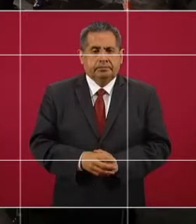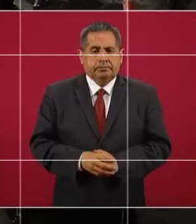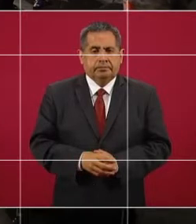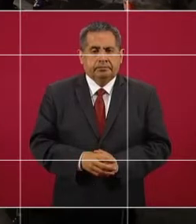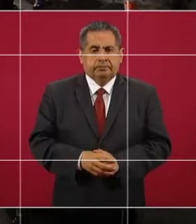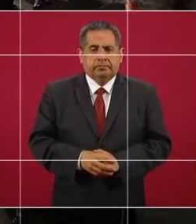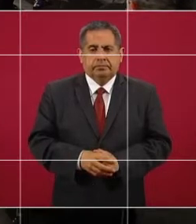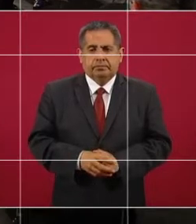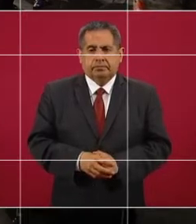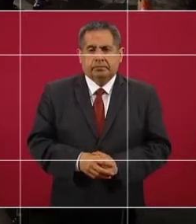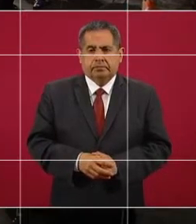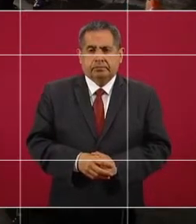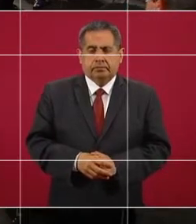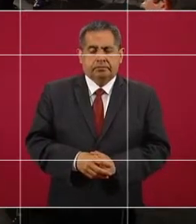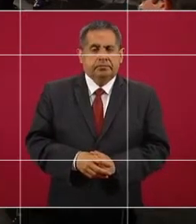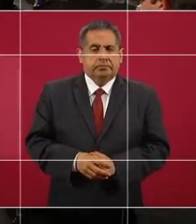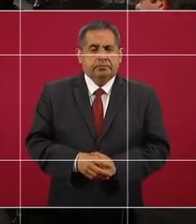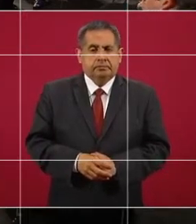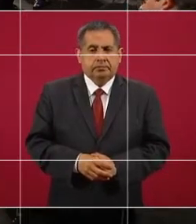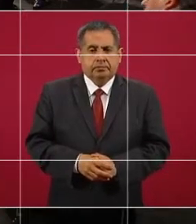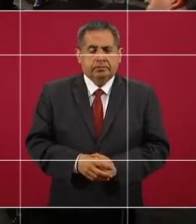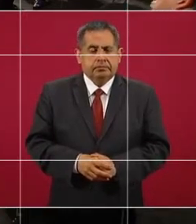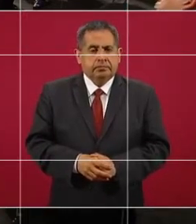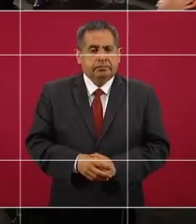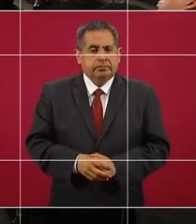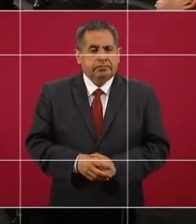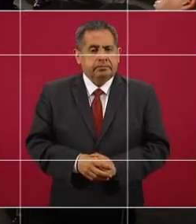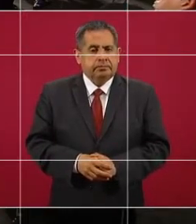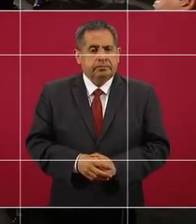¿Hay un mal manejo por parte de la CFE?